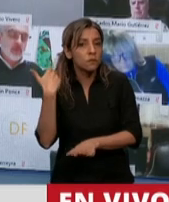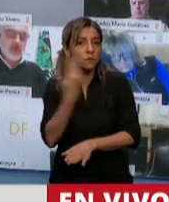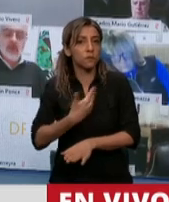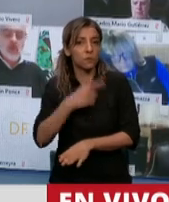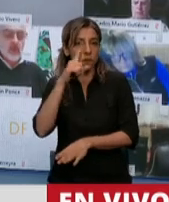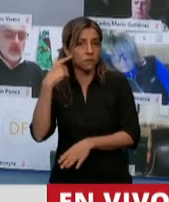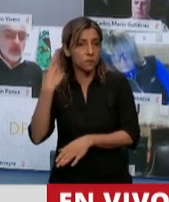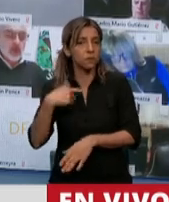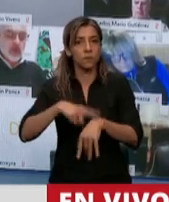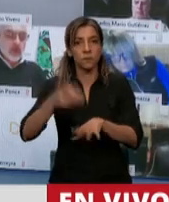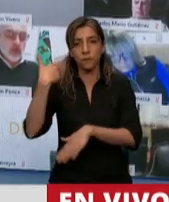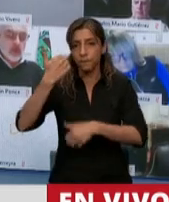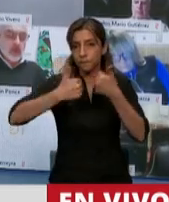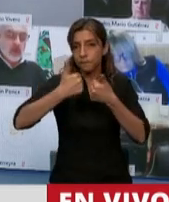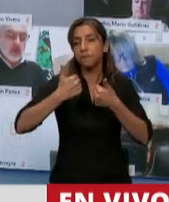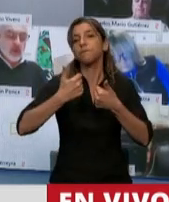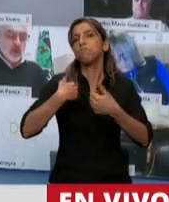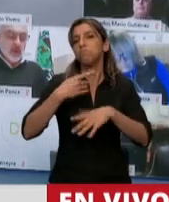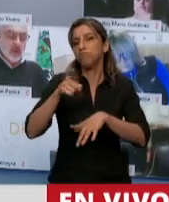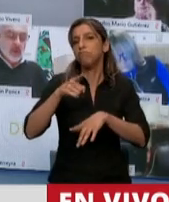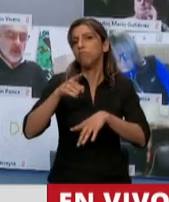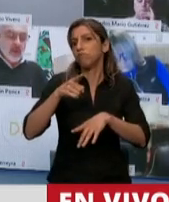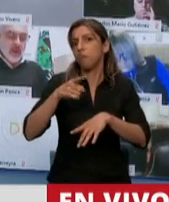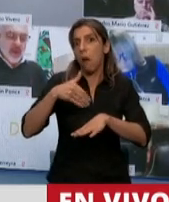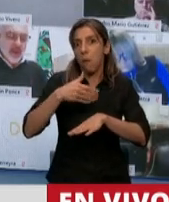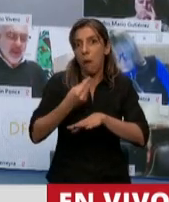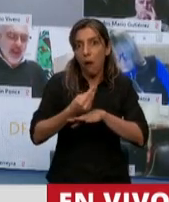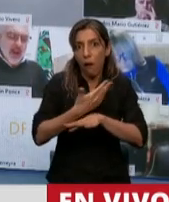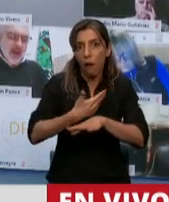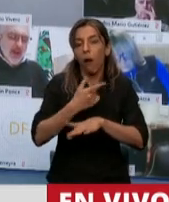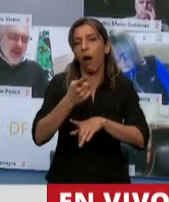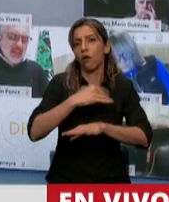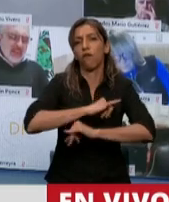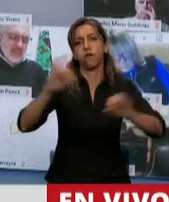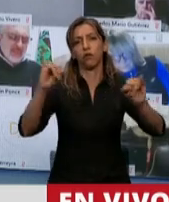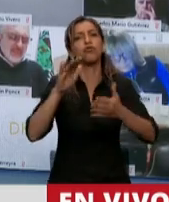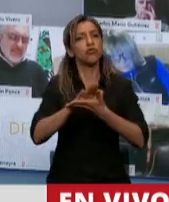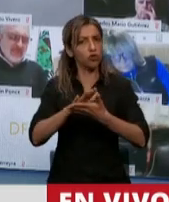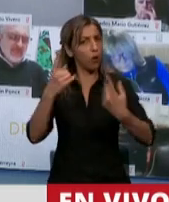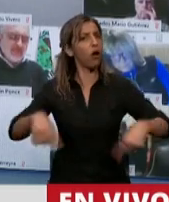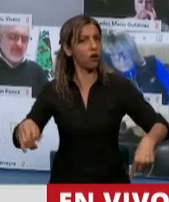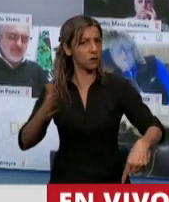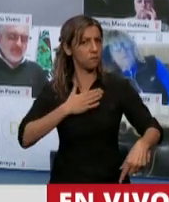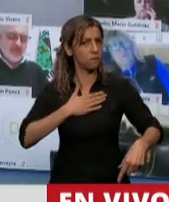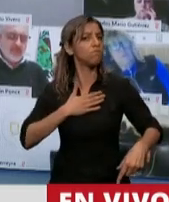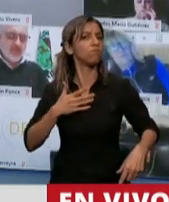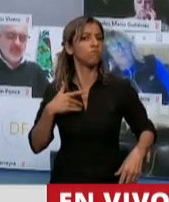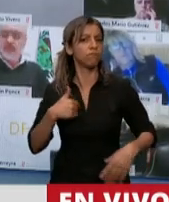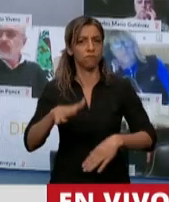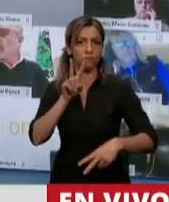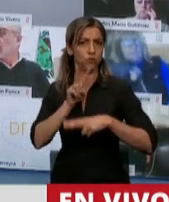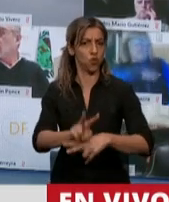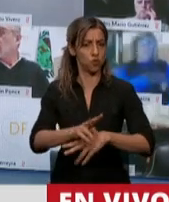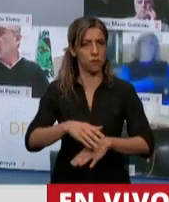ratificó en la primera sesión del Congreso de la Nación. Estos temas que iba a mandar, que tenían que ver uno con